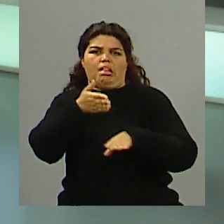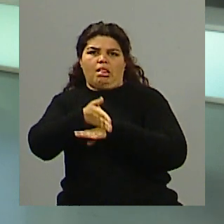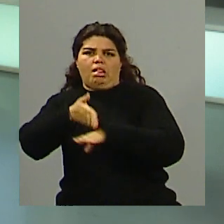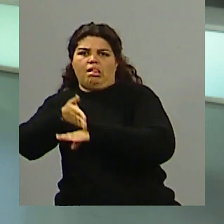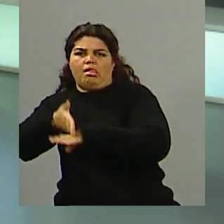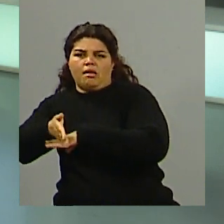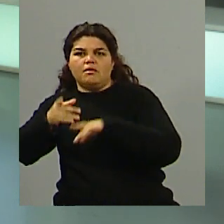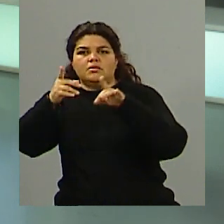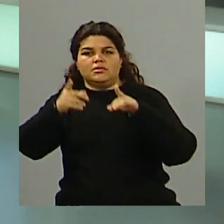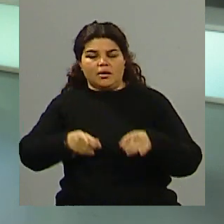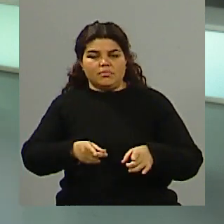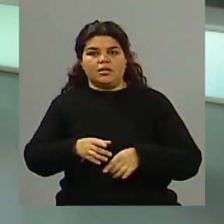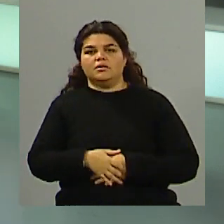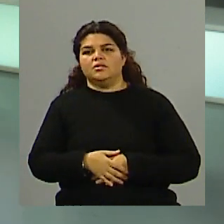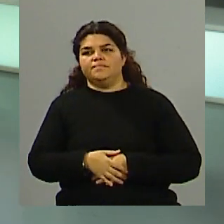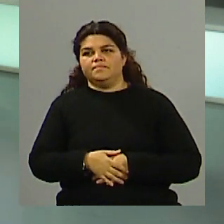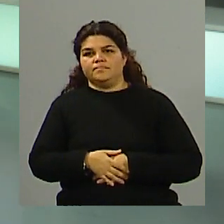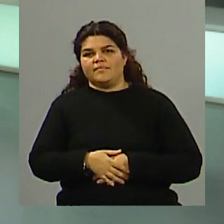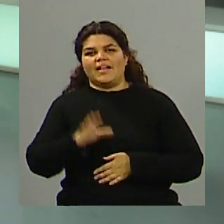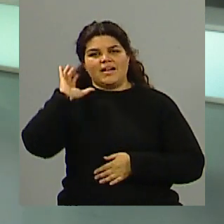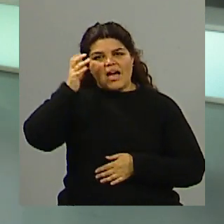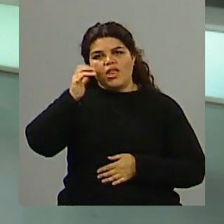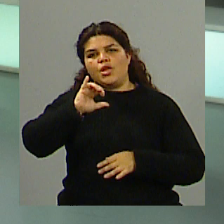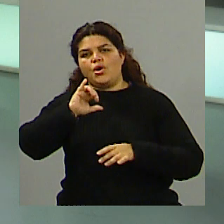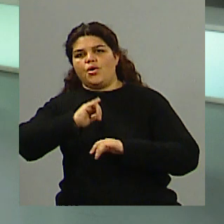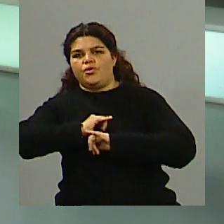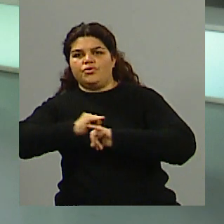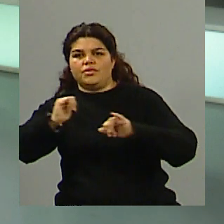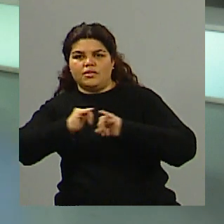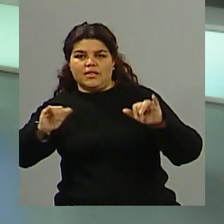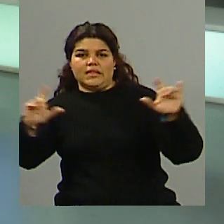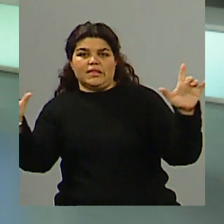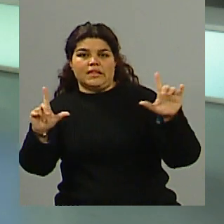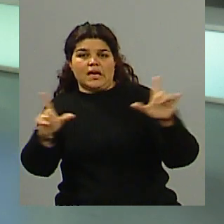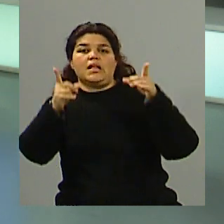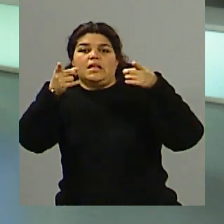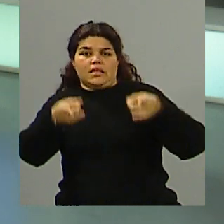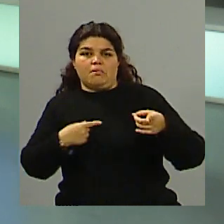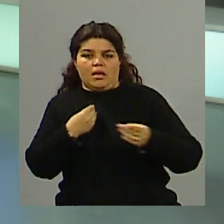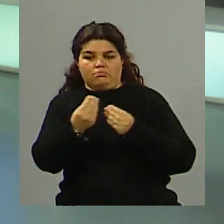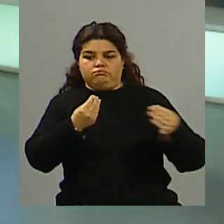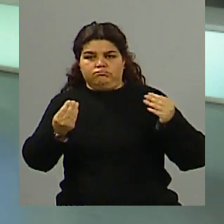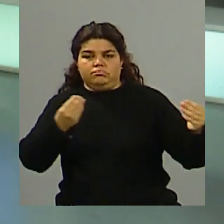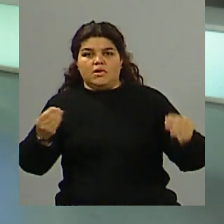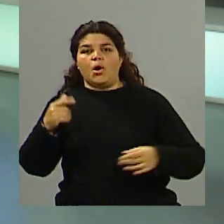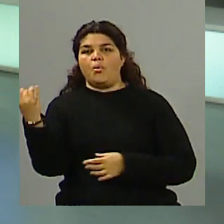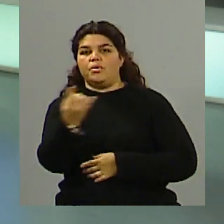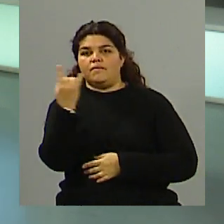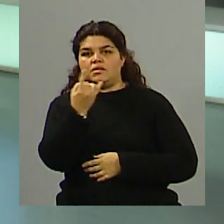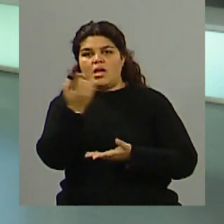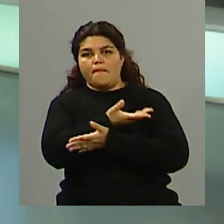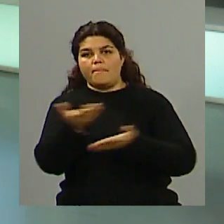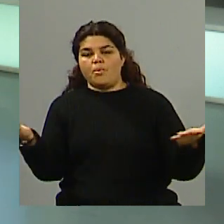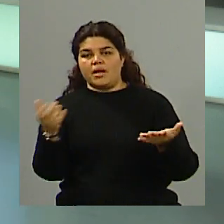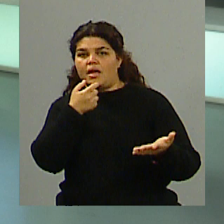comunicación, por supuesto, estaban presentes. Recordemos que este debate fue delineado por las universidades públicas de la